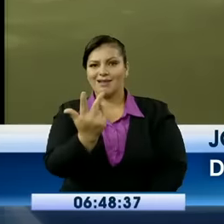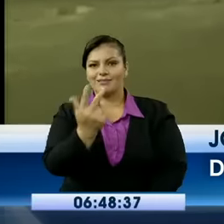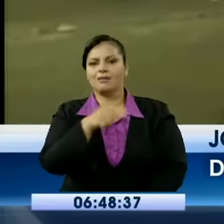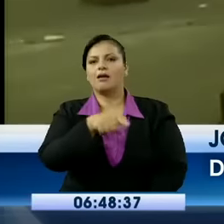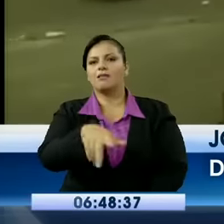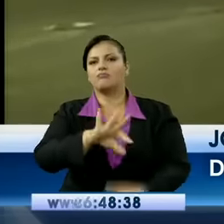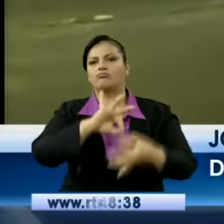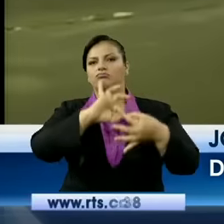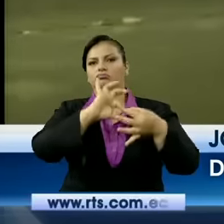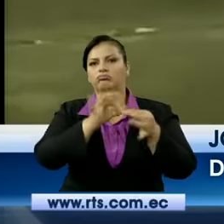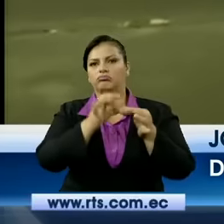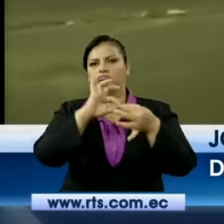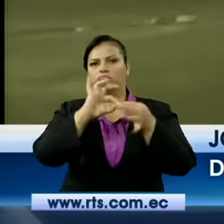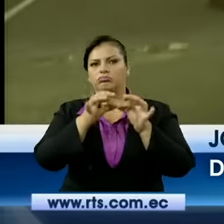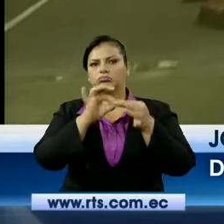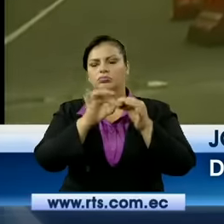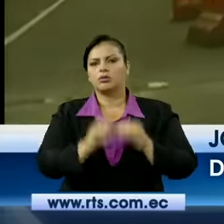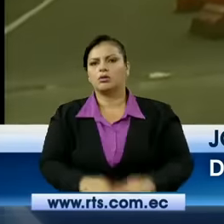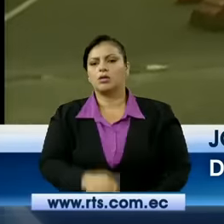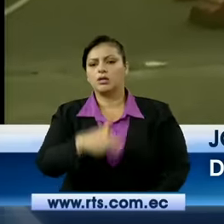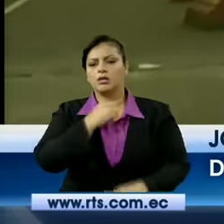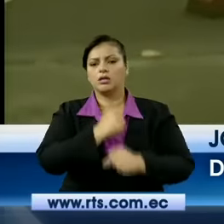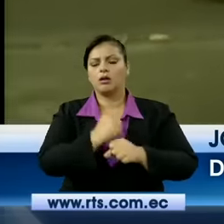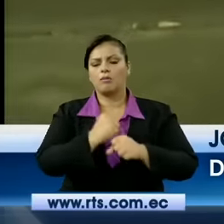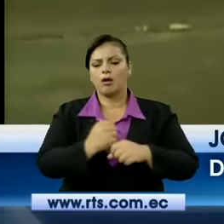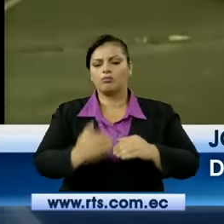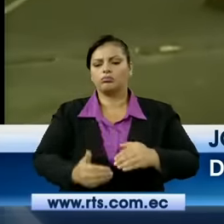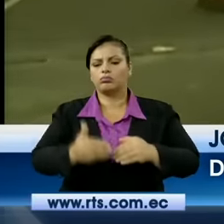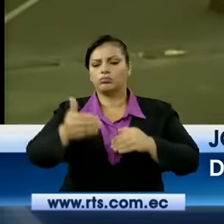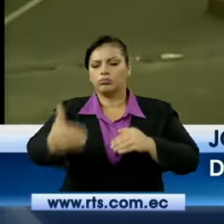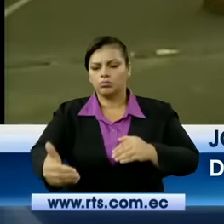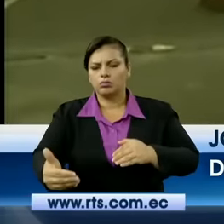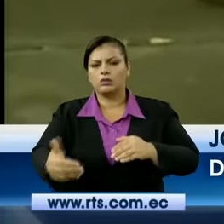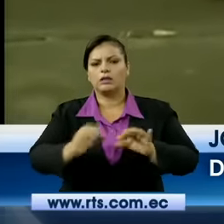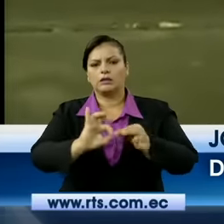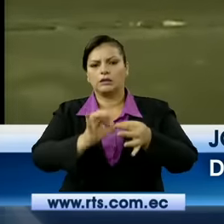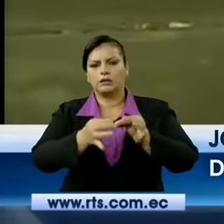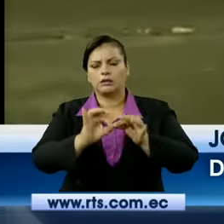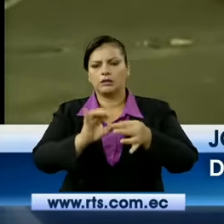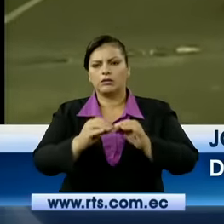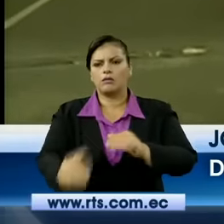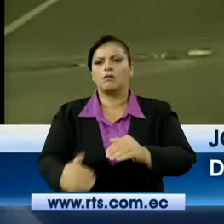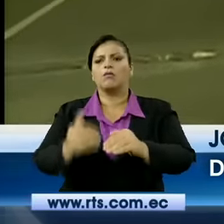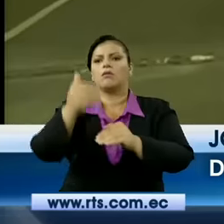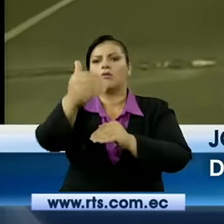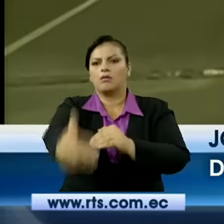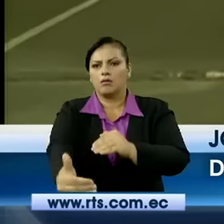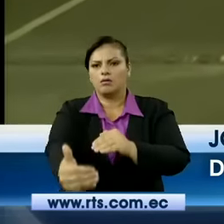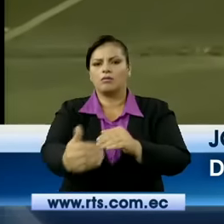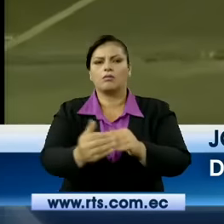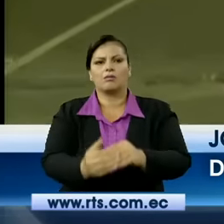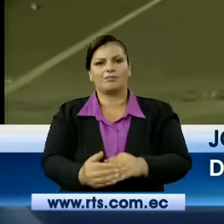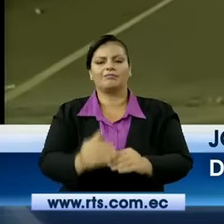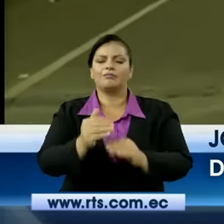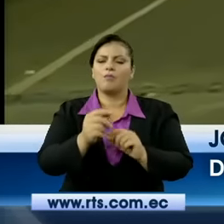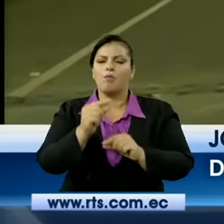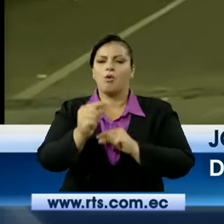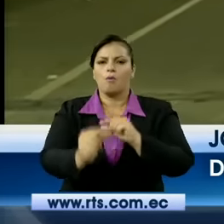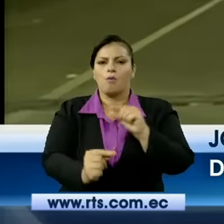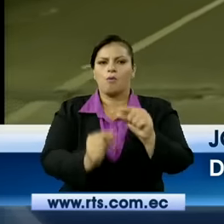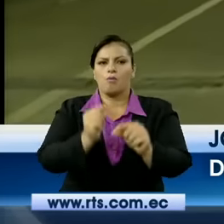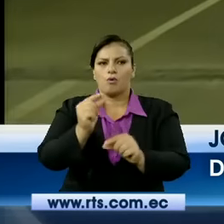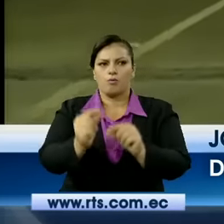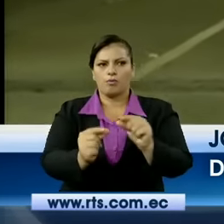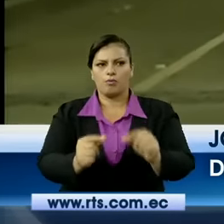cerrando parcialmente varios tramos, ya sean del primero, segundo o tercer puente de la vía perimetral, y que desconocían muchos